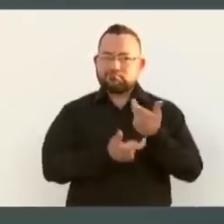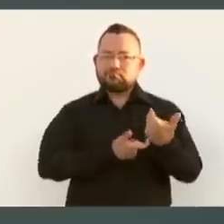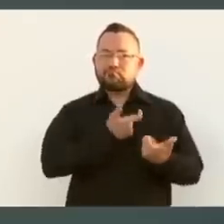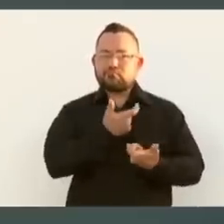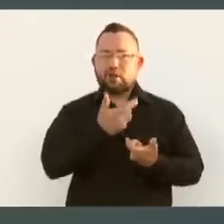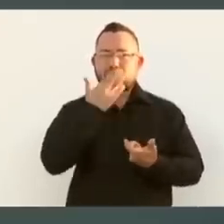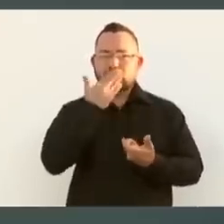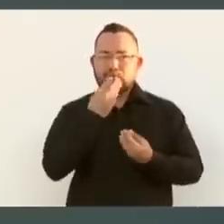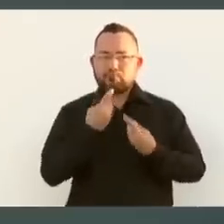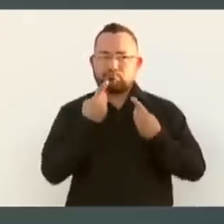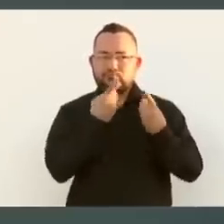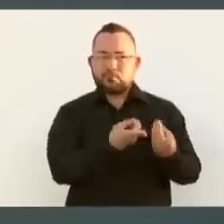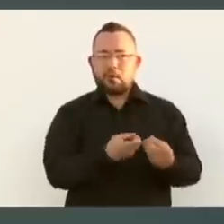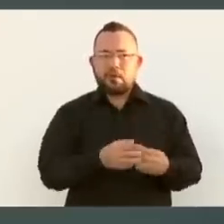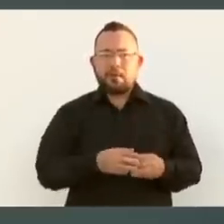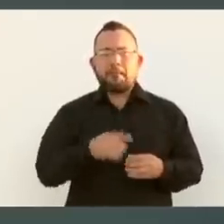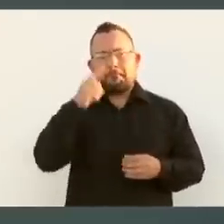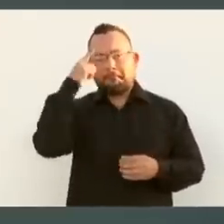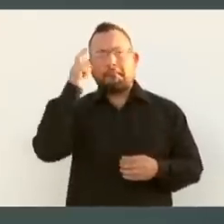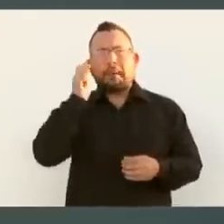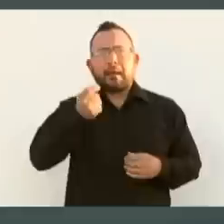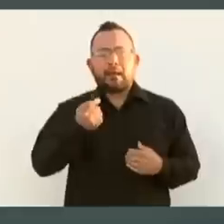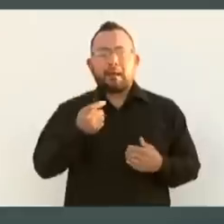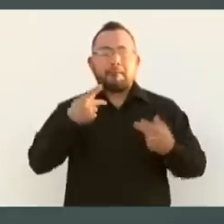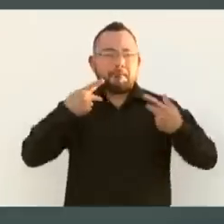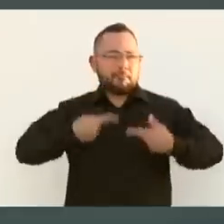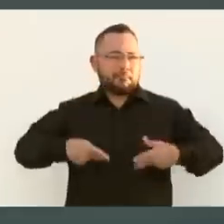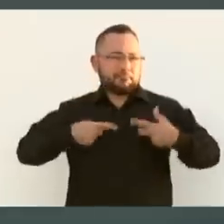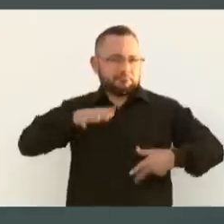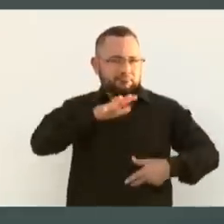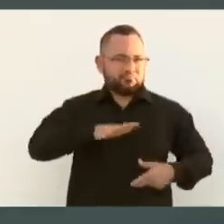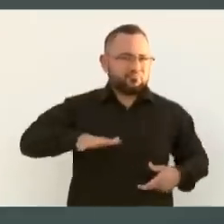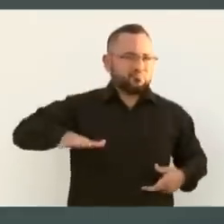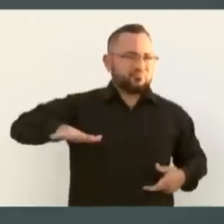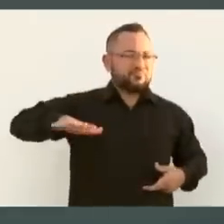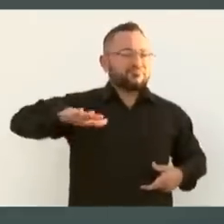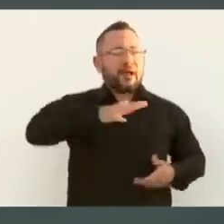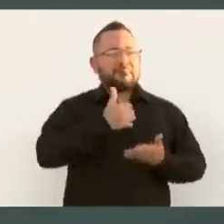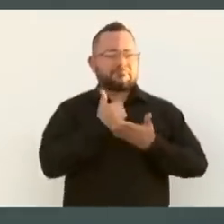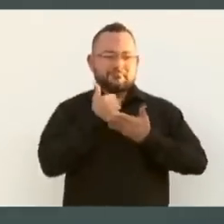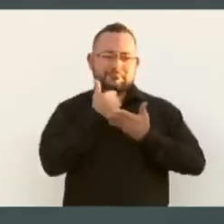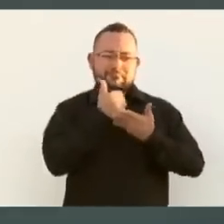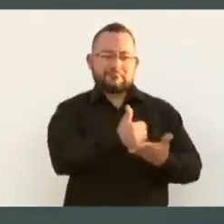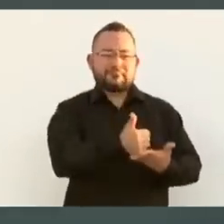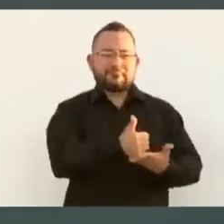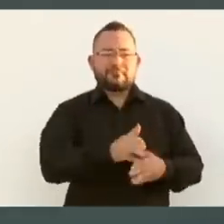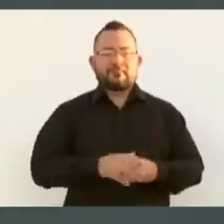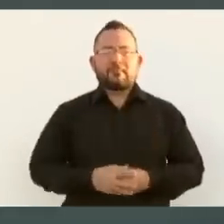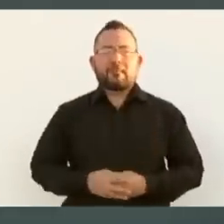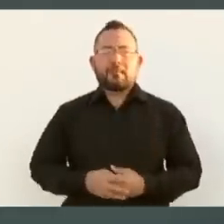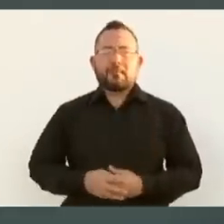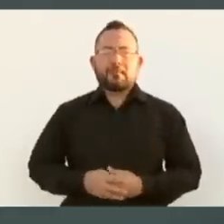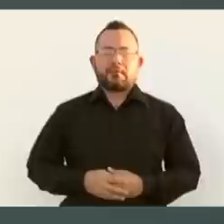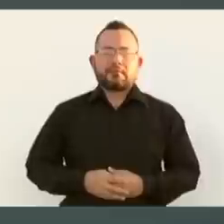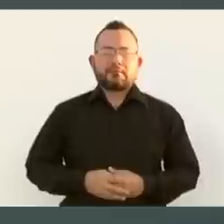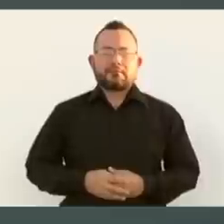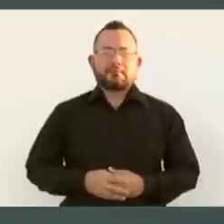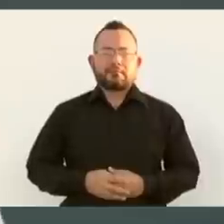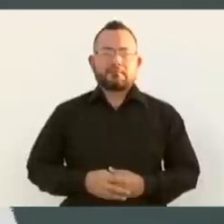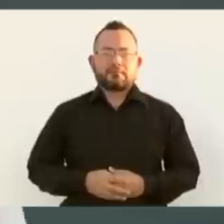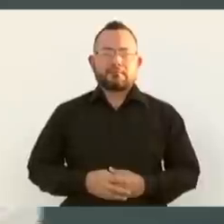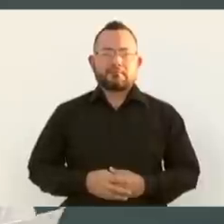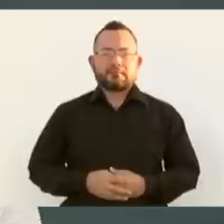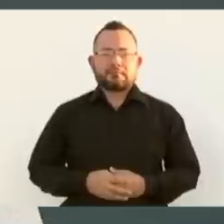en beneficio del pueblo. ejemplo, voy a hacer un